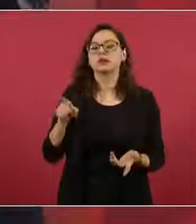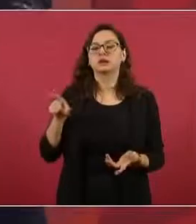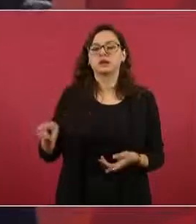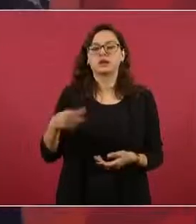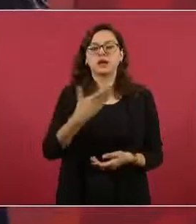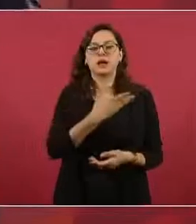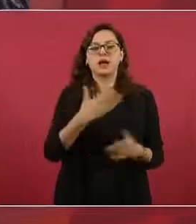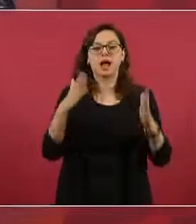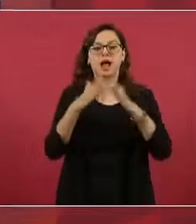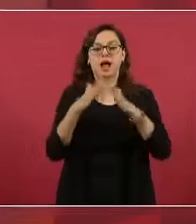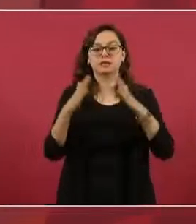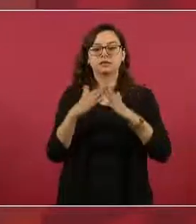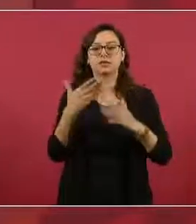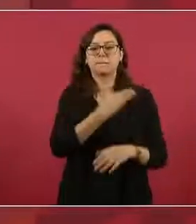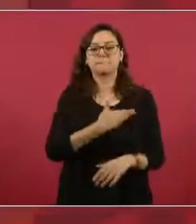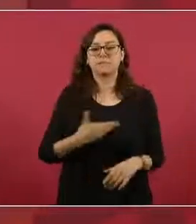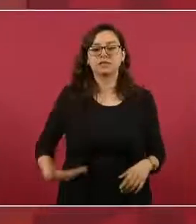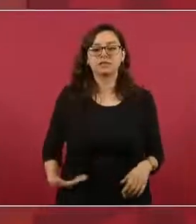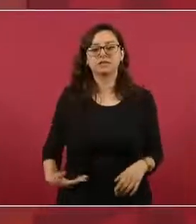presidencial.